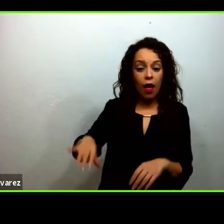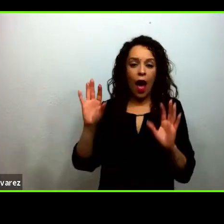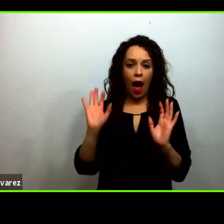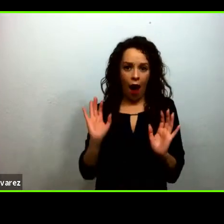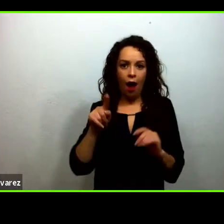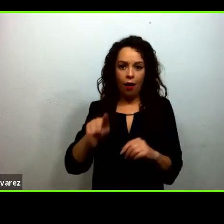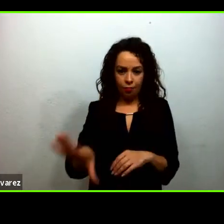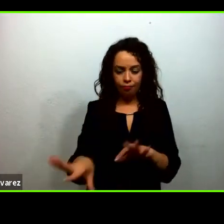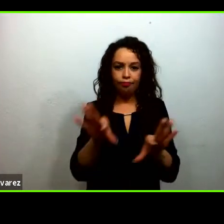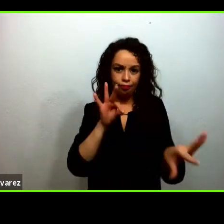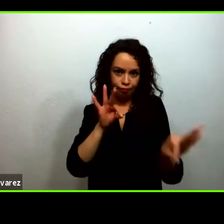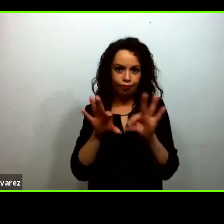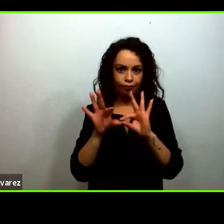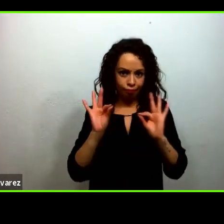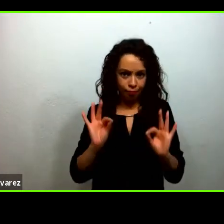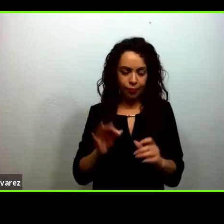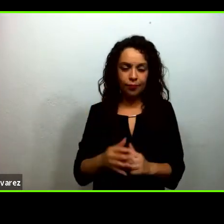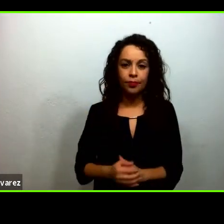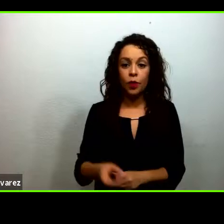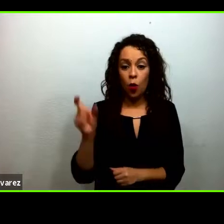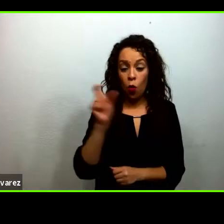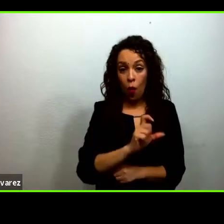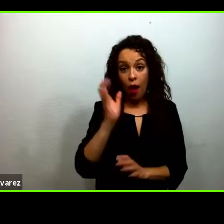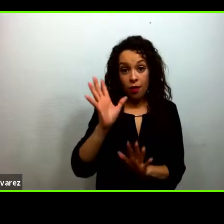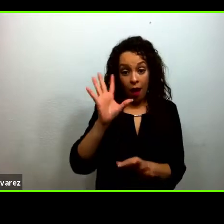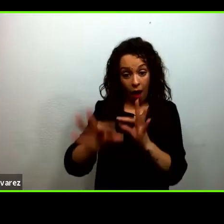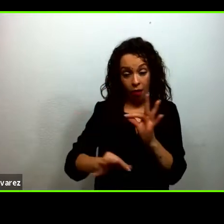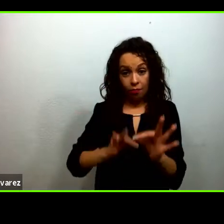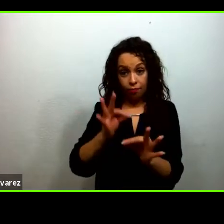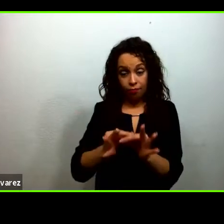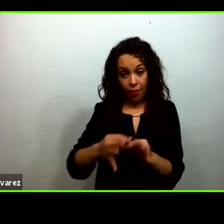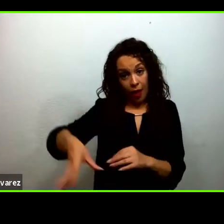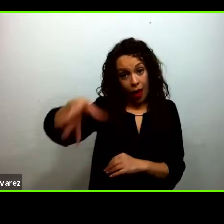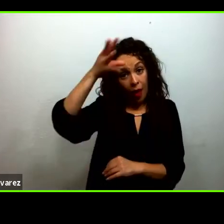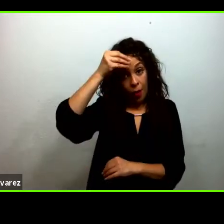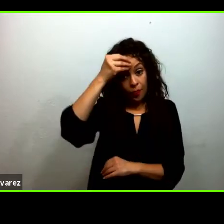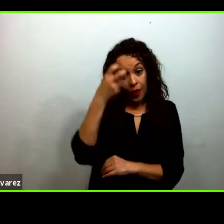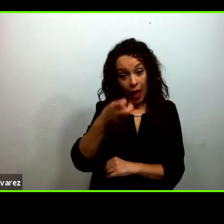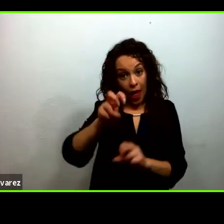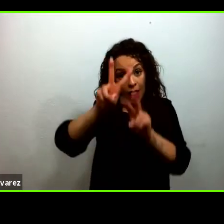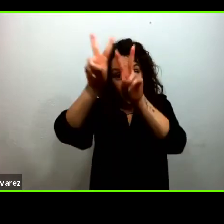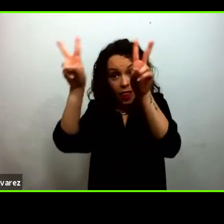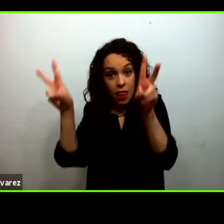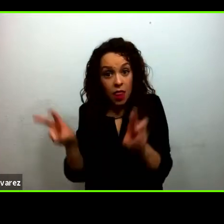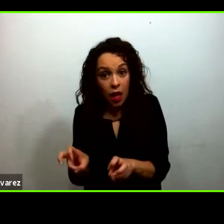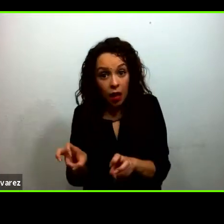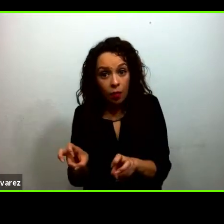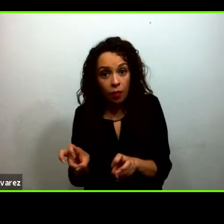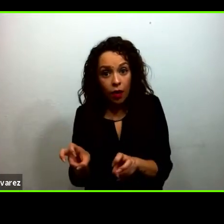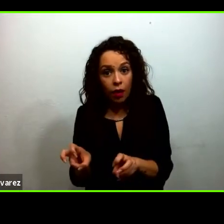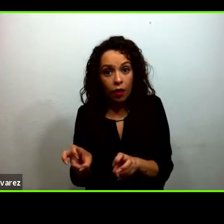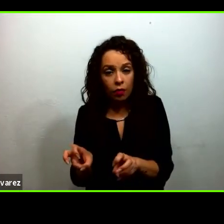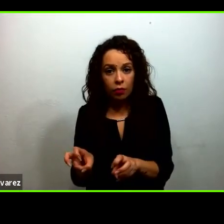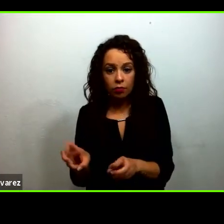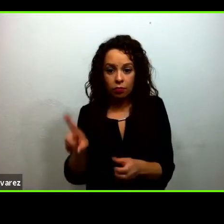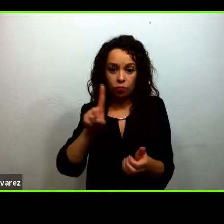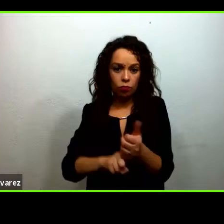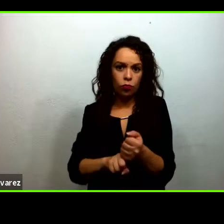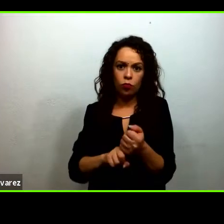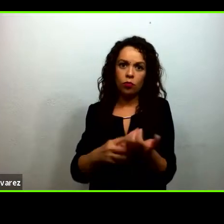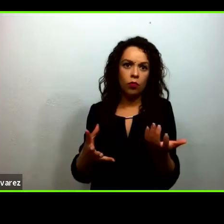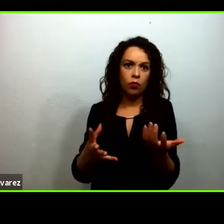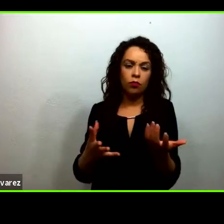que concluyen el aprendizaje y de un tema que implica el cumplimiento de todo un ciclo entre el